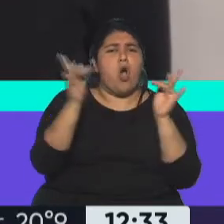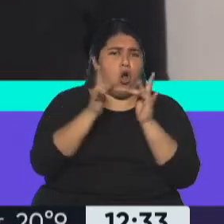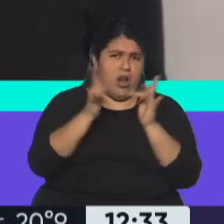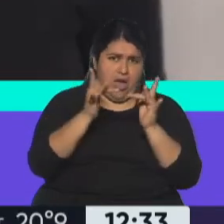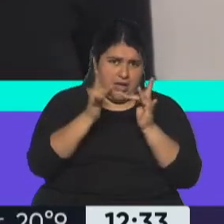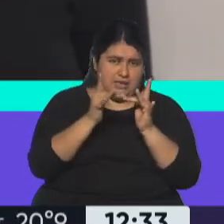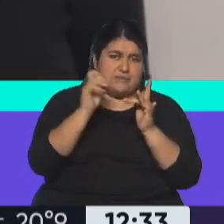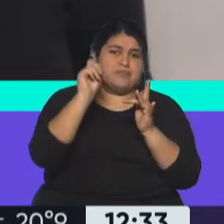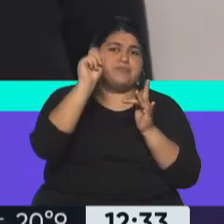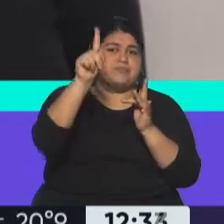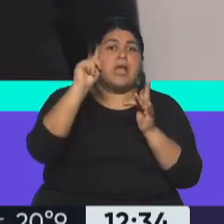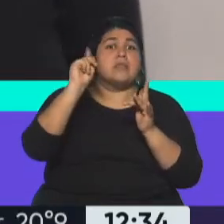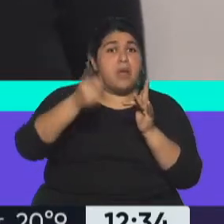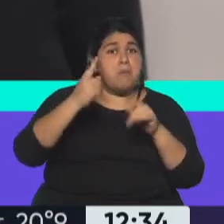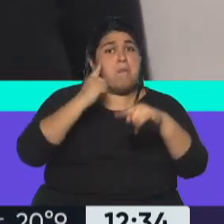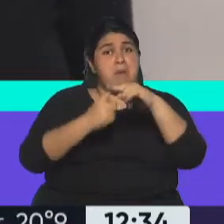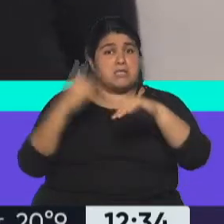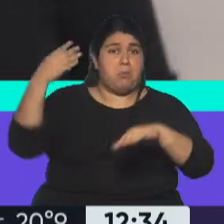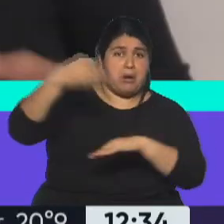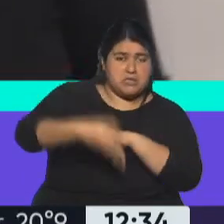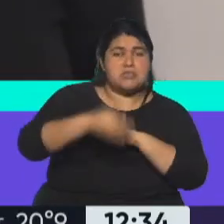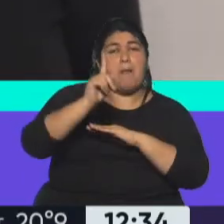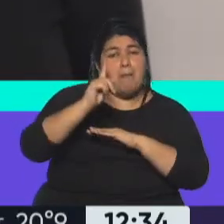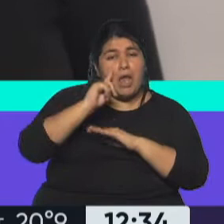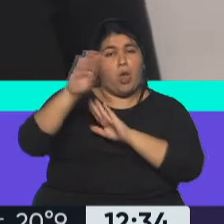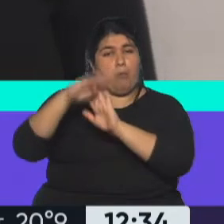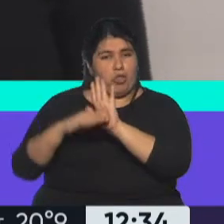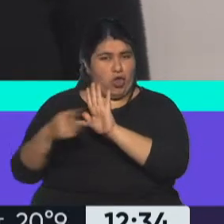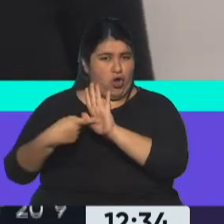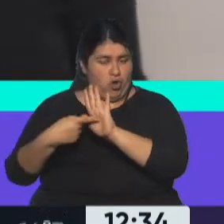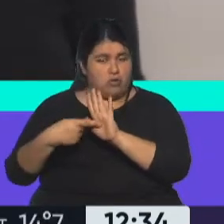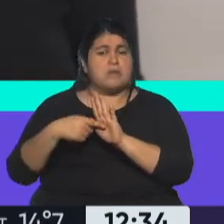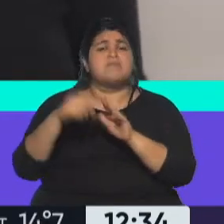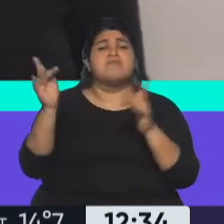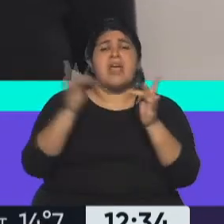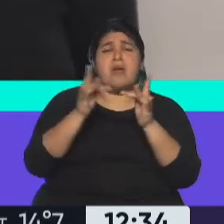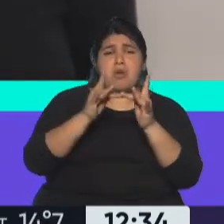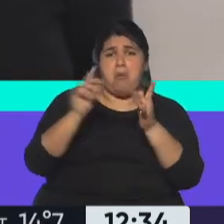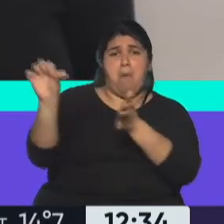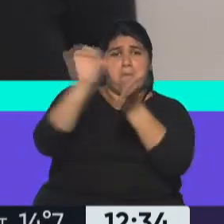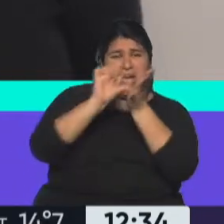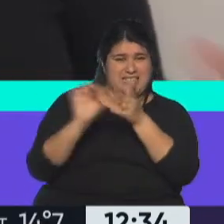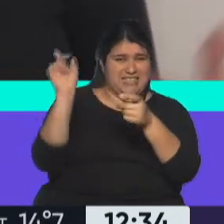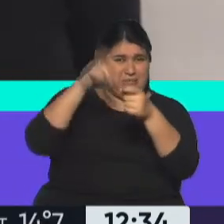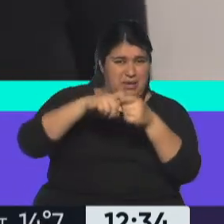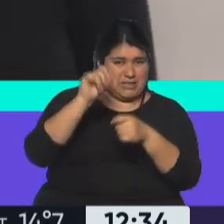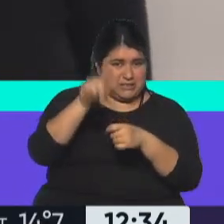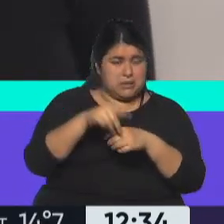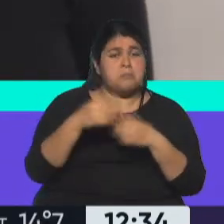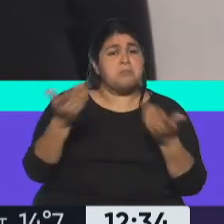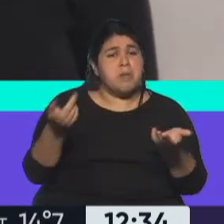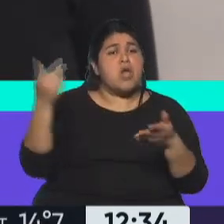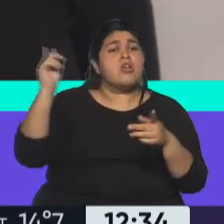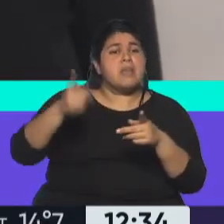pasado, pero también presencial, con protocolo. Esto es así, es online para todos los países de la región que participan, pero va a ser